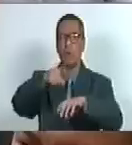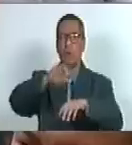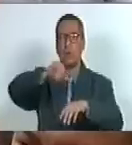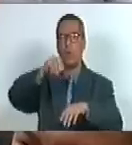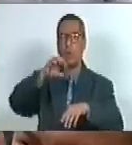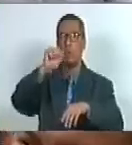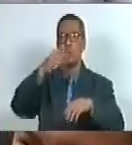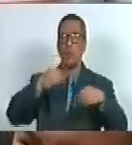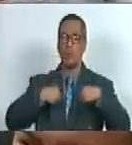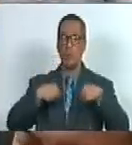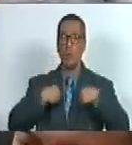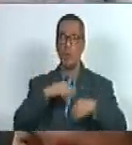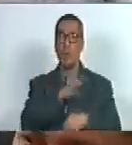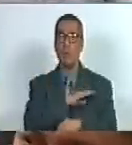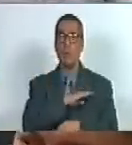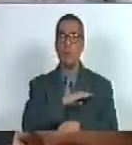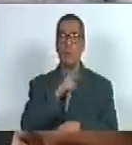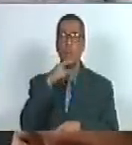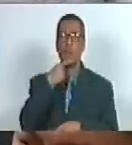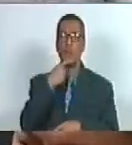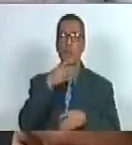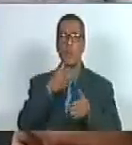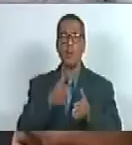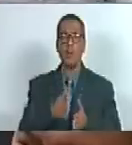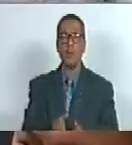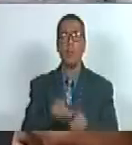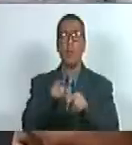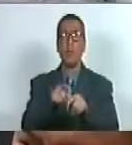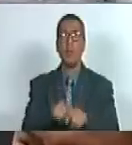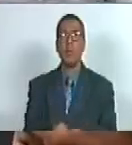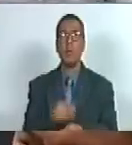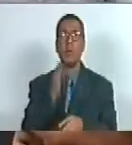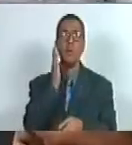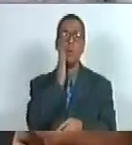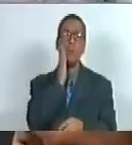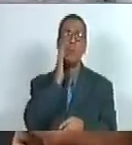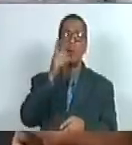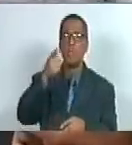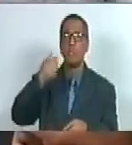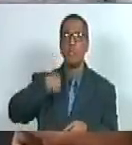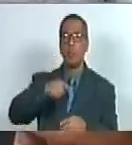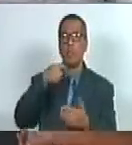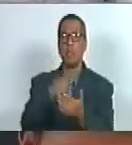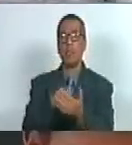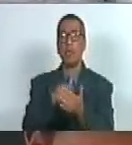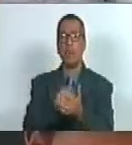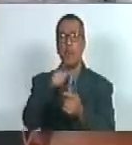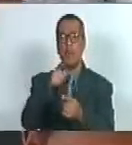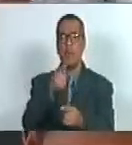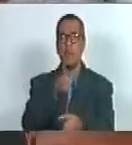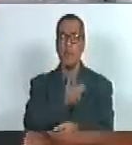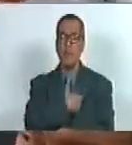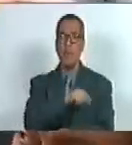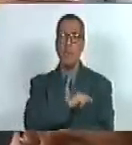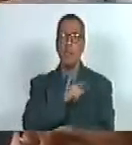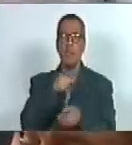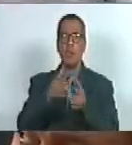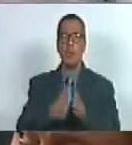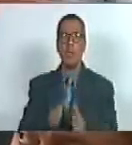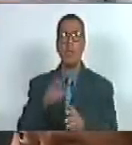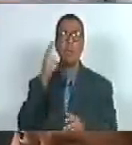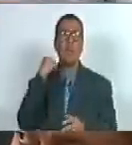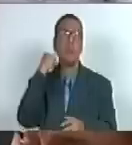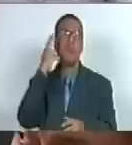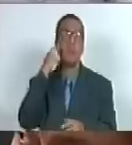Leonardo si bien era libre porque era hijo de una india libre su madre tenía que pagar tributo al imperio español era hijo de un negro